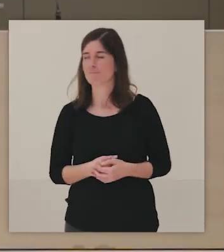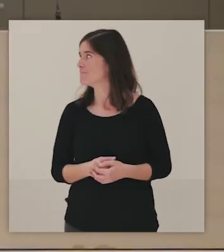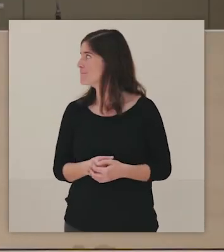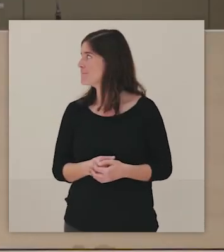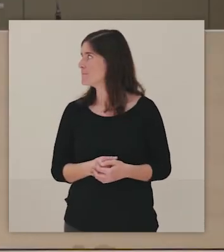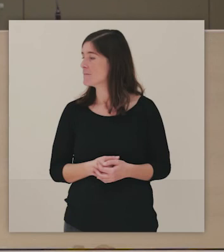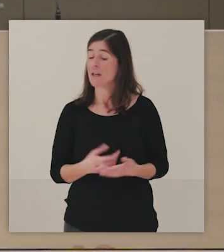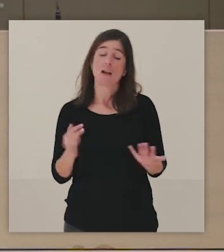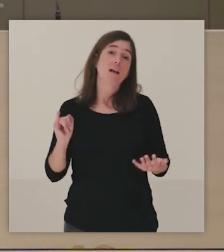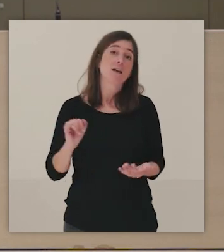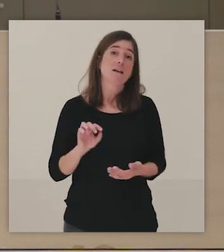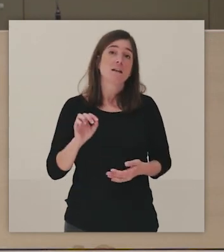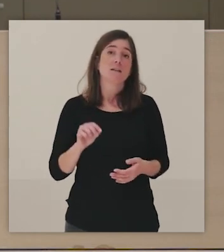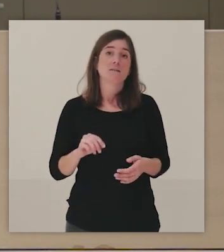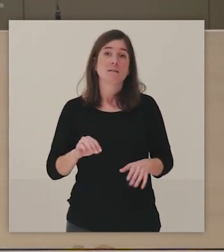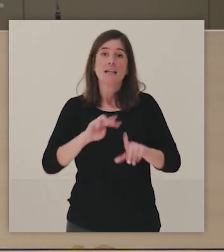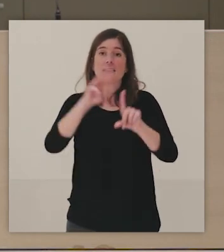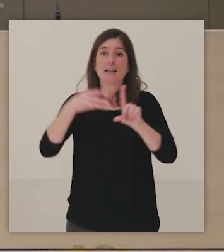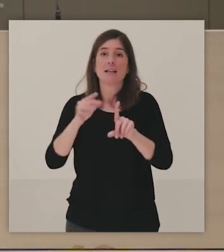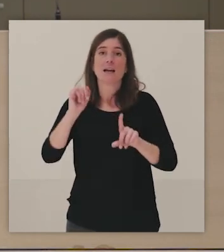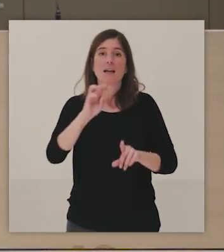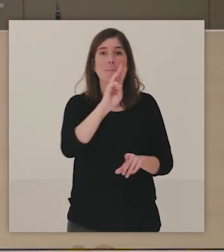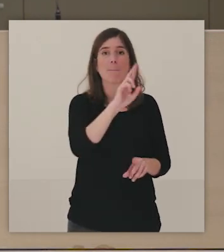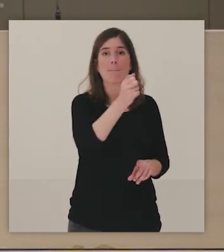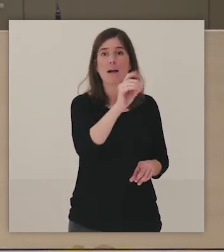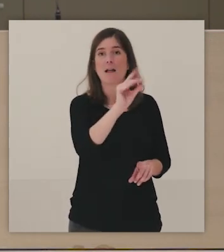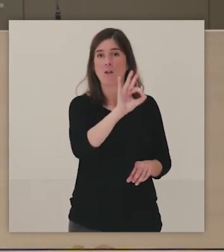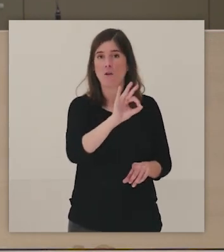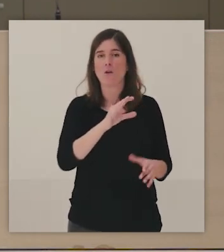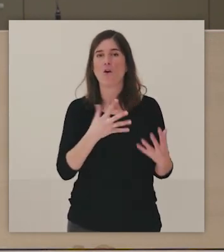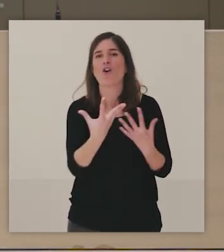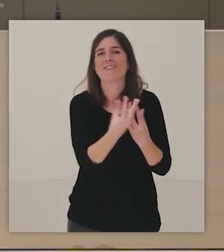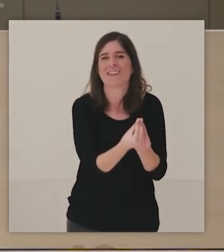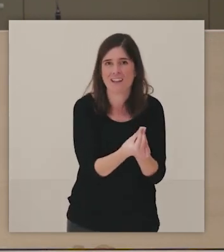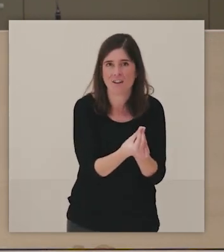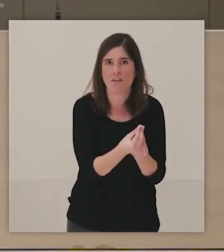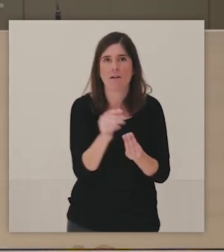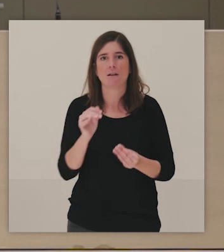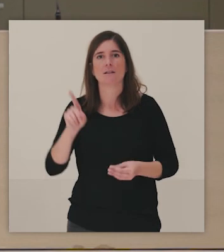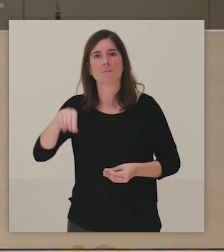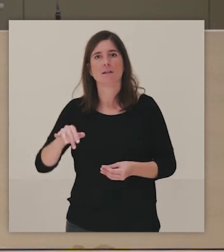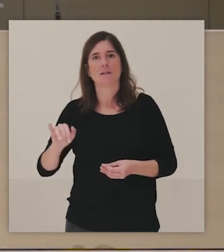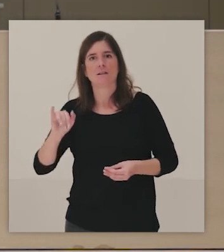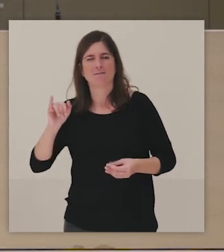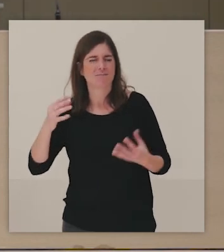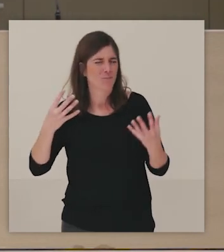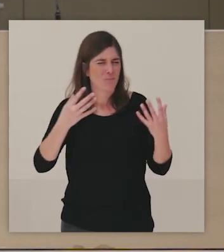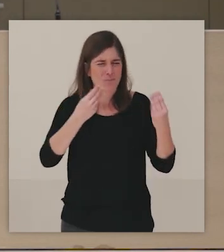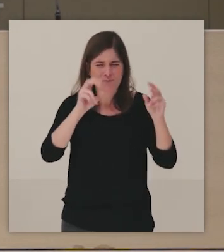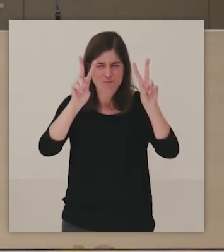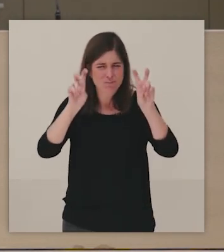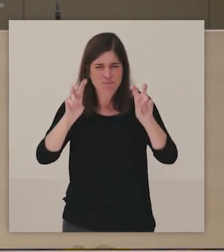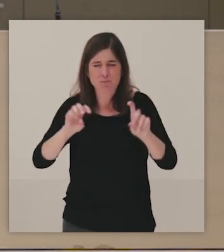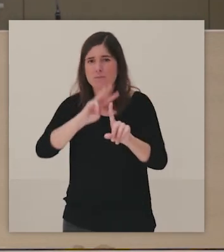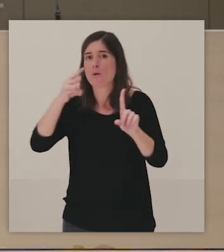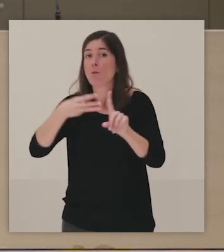Prado Contigo está online y bueno, pues hay guías visuales, meninas en pictogramas, hay muchas cosas que podéis